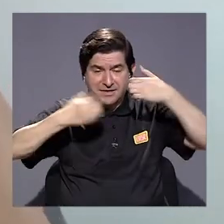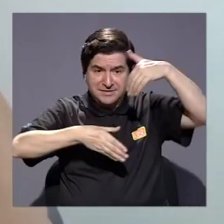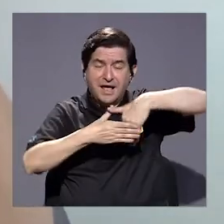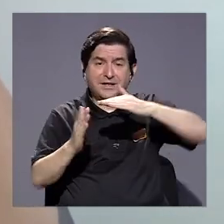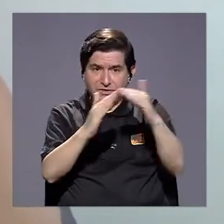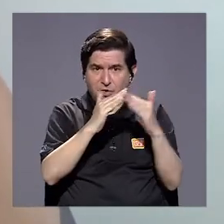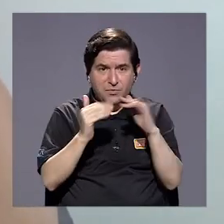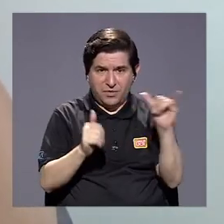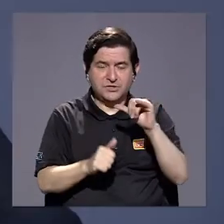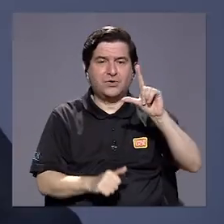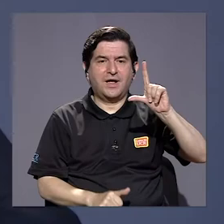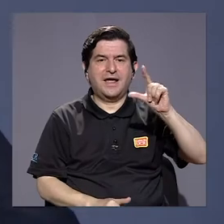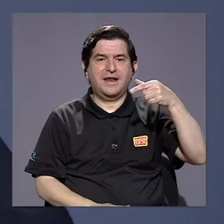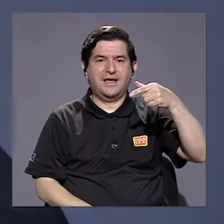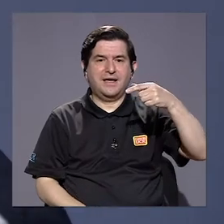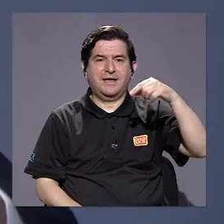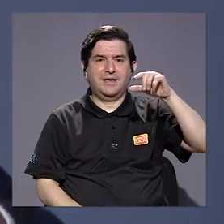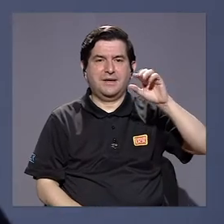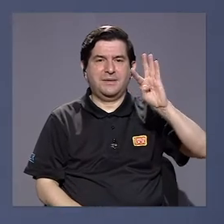nuestra población.